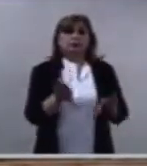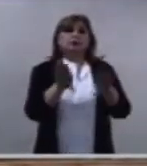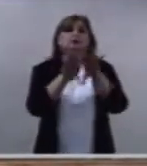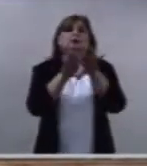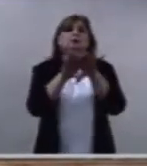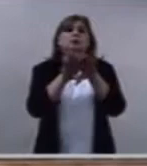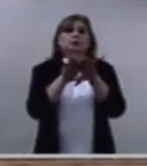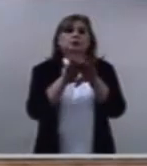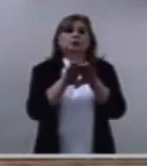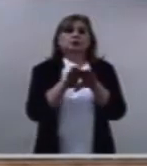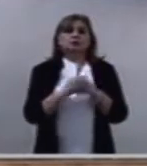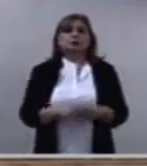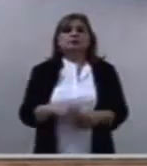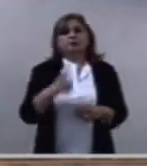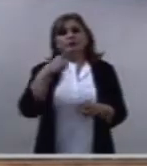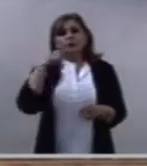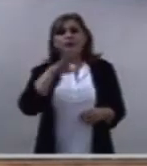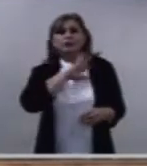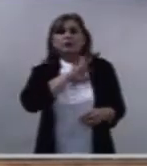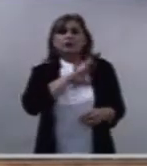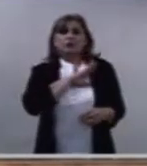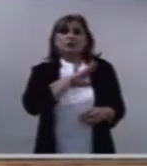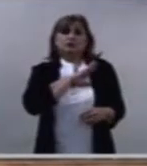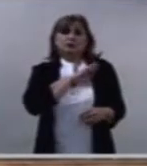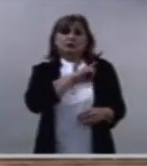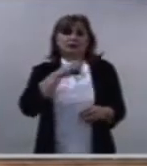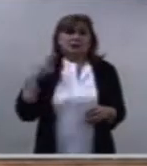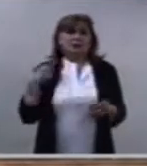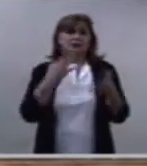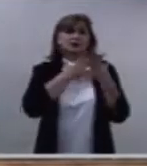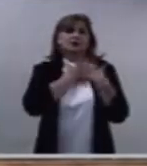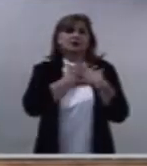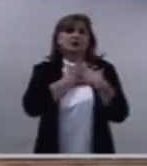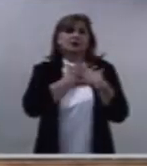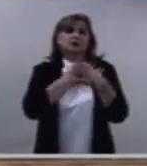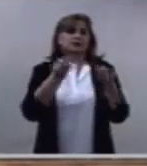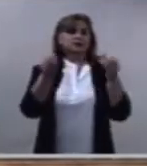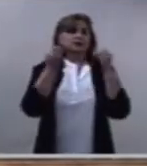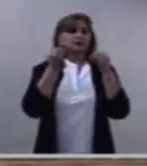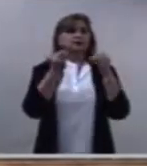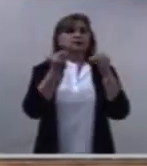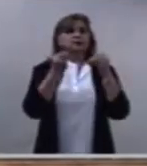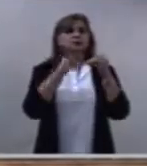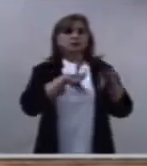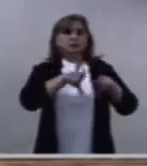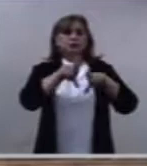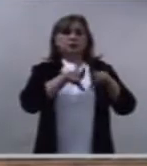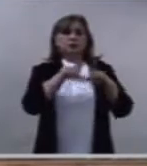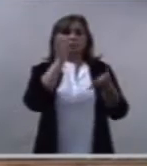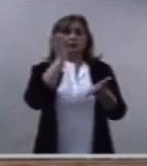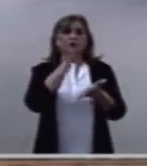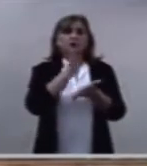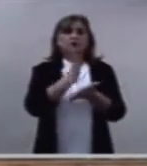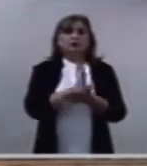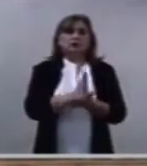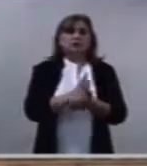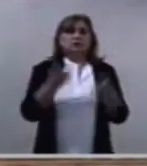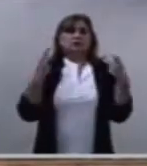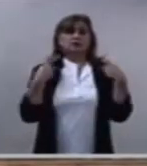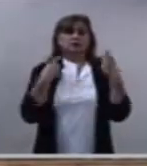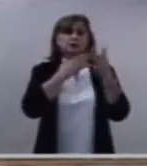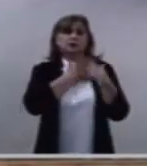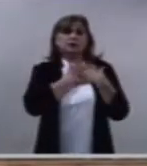requisito que lo ames. Sólo el que ama corrige bien.